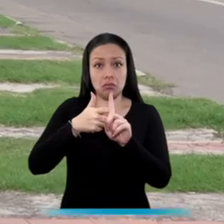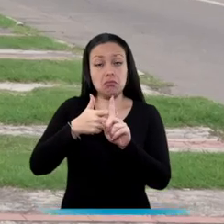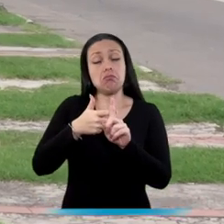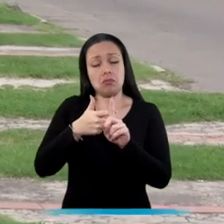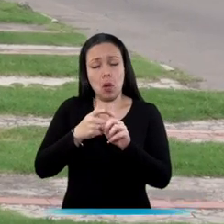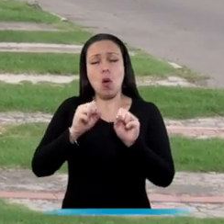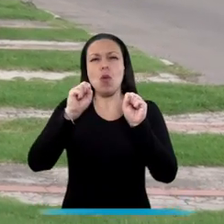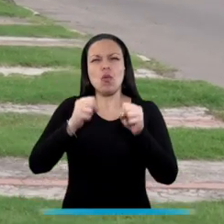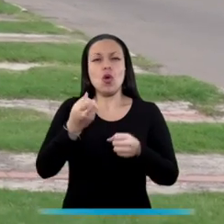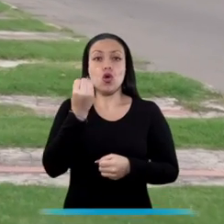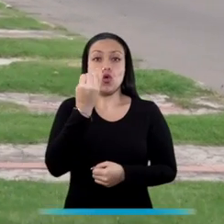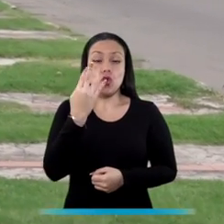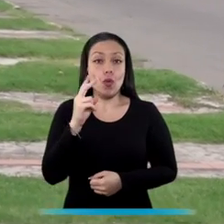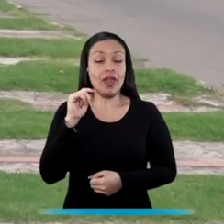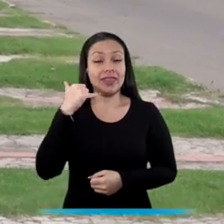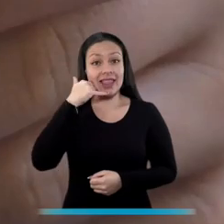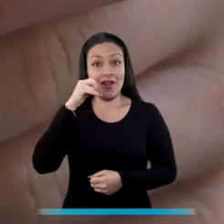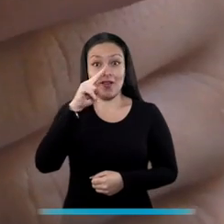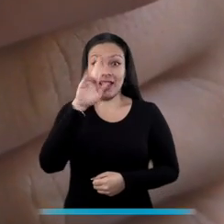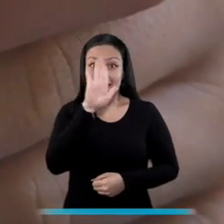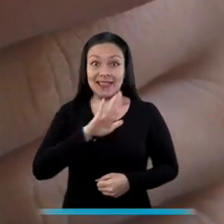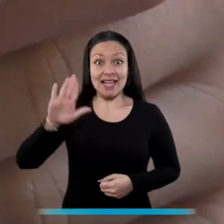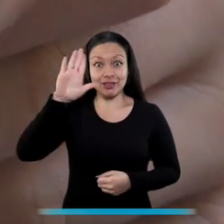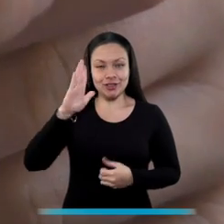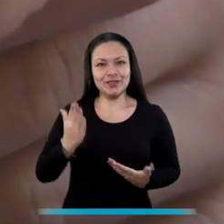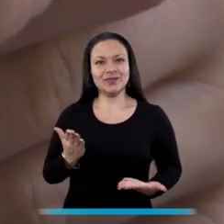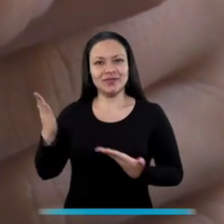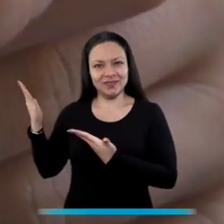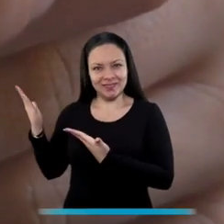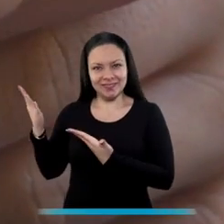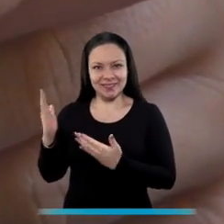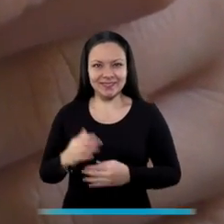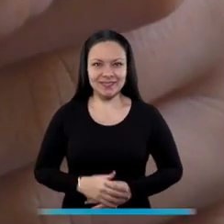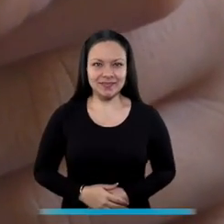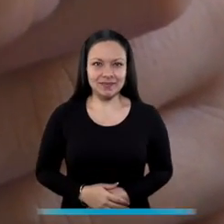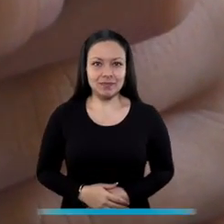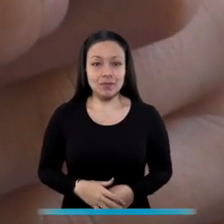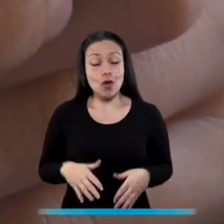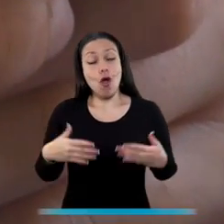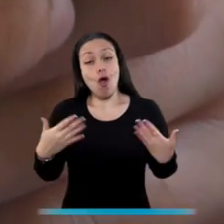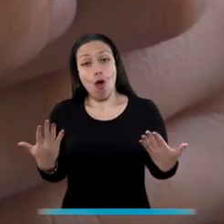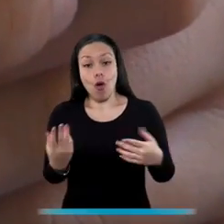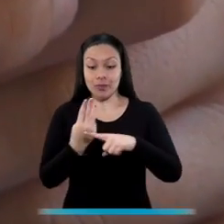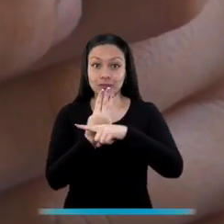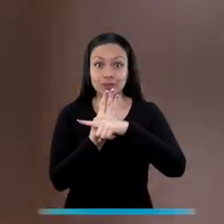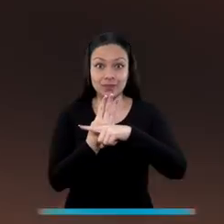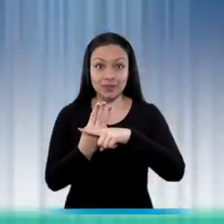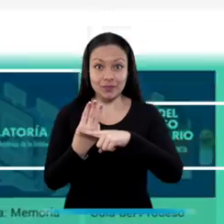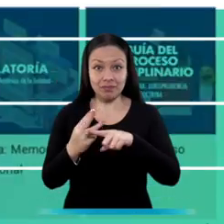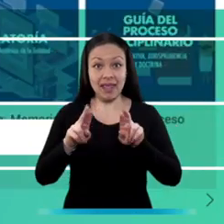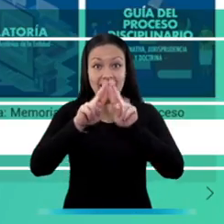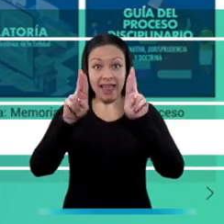contacto. Pueden radicar su solicitud de conciliación en nuestra Línea Telefónica Nacional 018-940-808